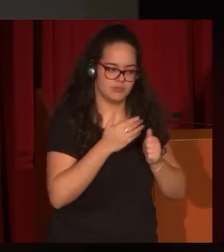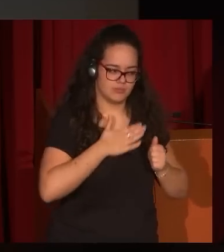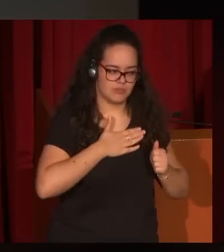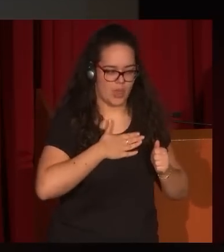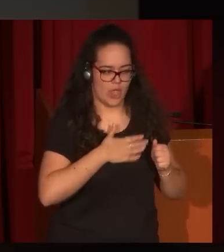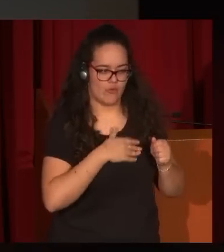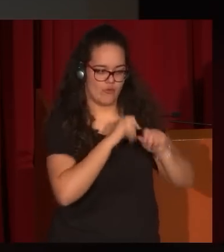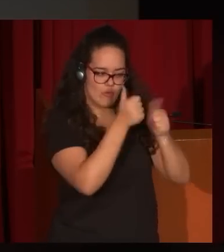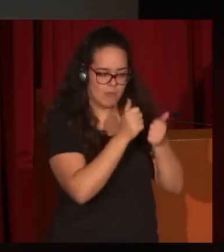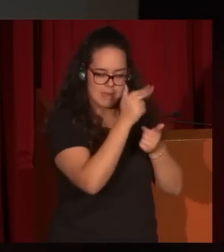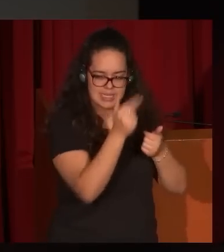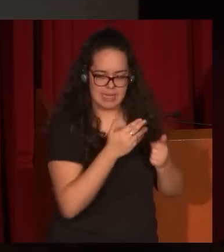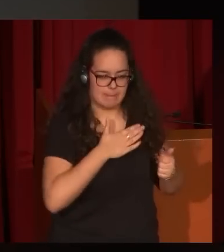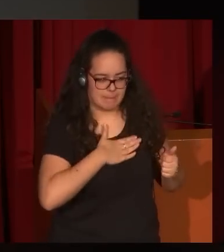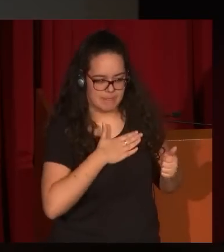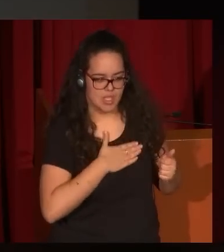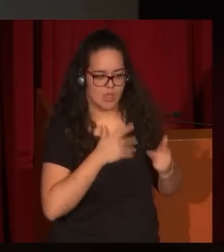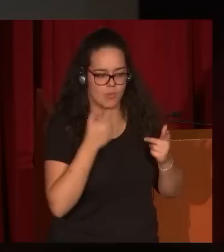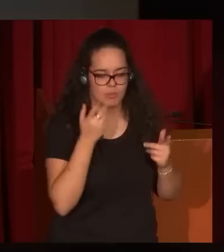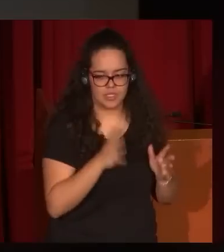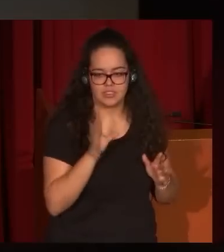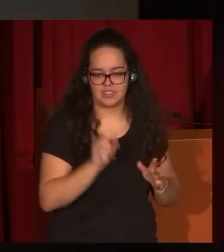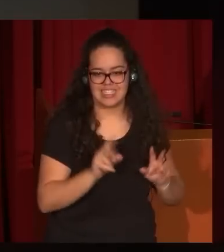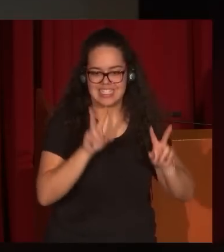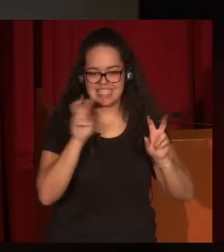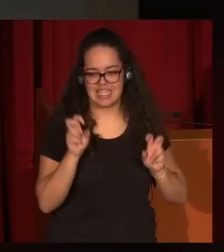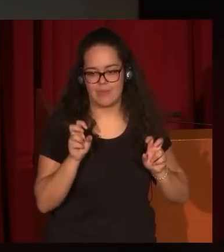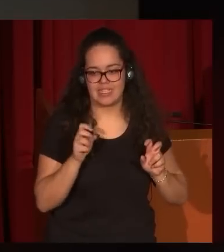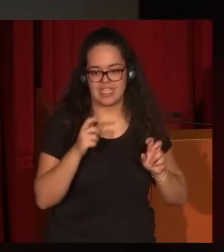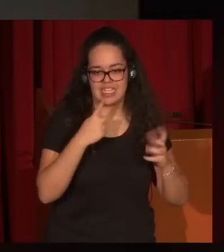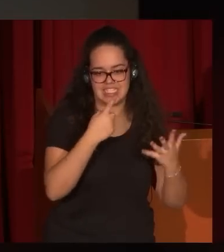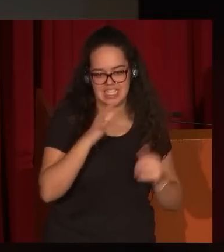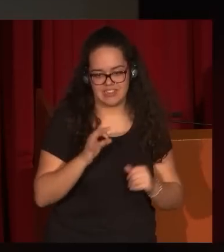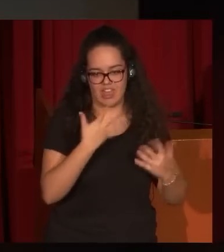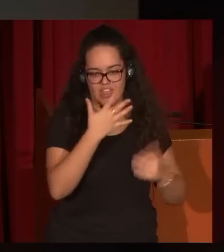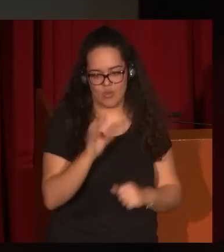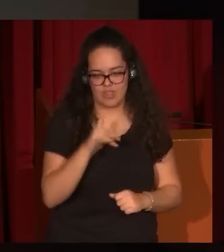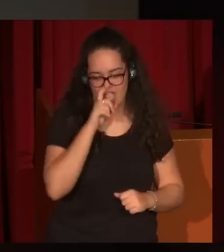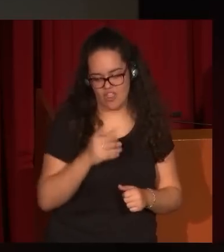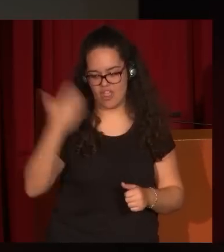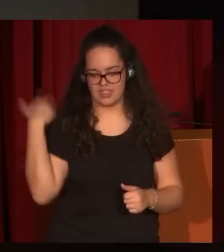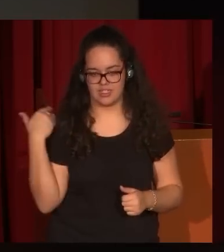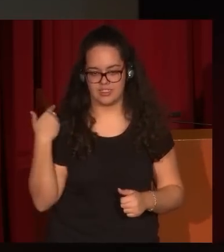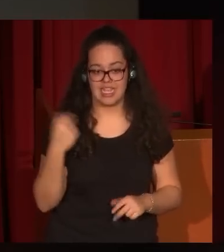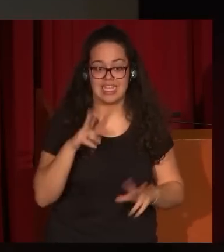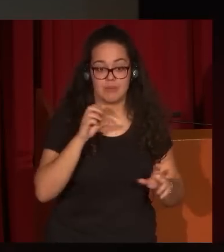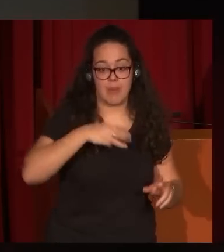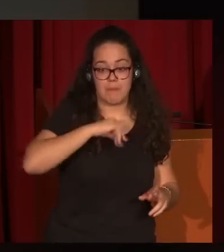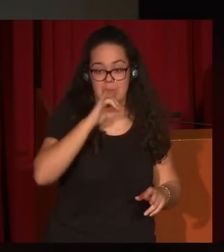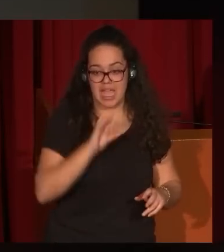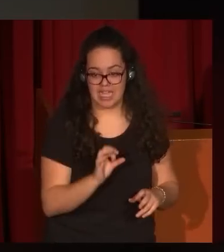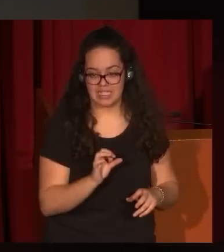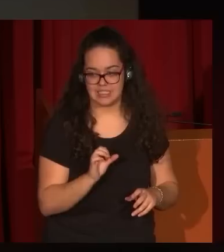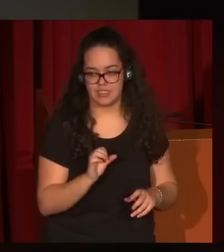un tema cogido de 50, 60 años atrás. El tema de las majas lo explota